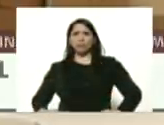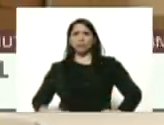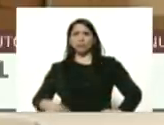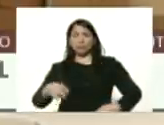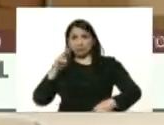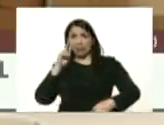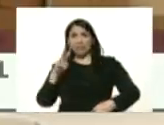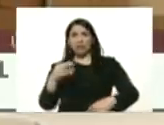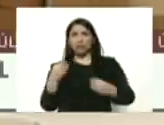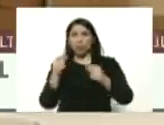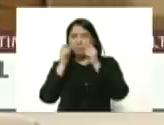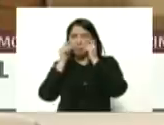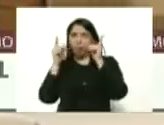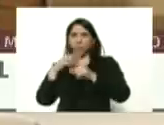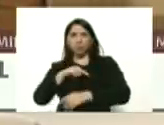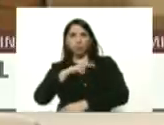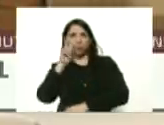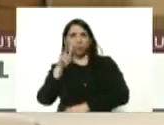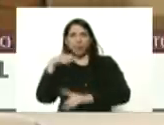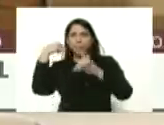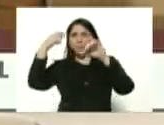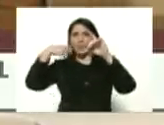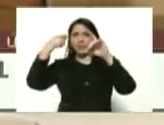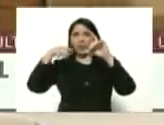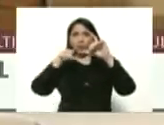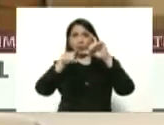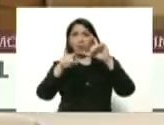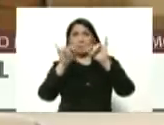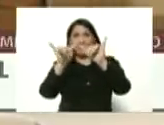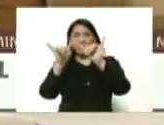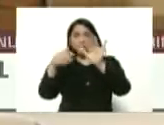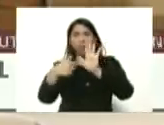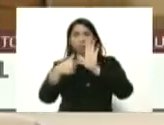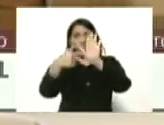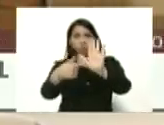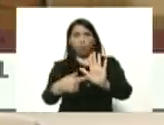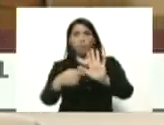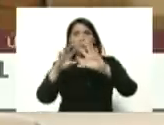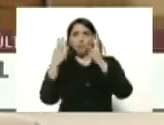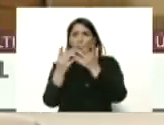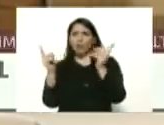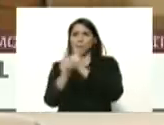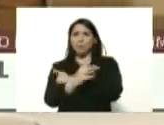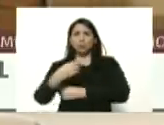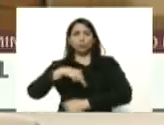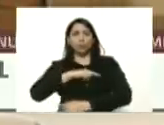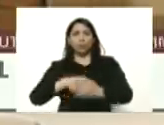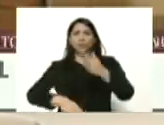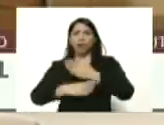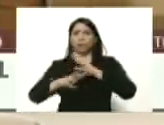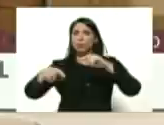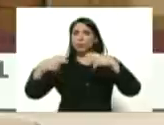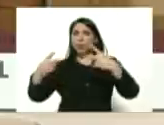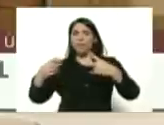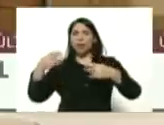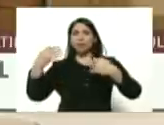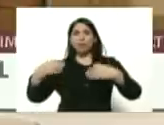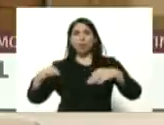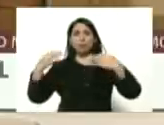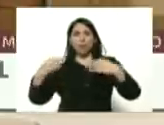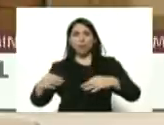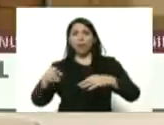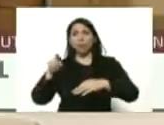impactada lo vimos en los videos que usted mostró y el mundo cambió nosotros vamos hacia una nueva normalidad